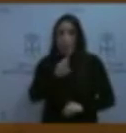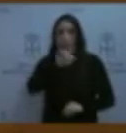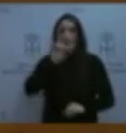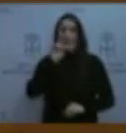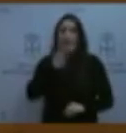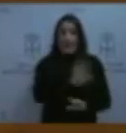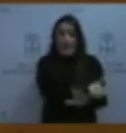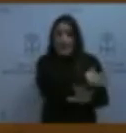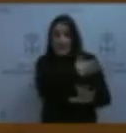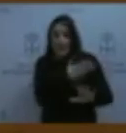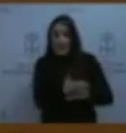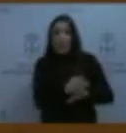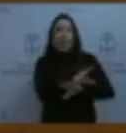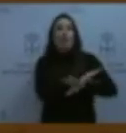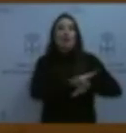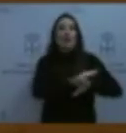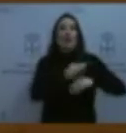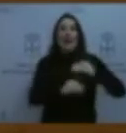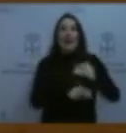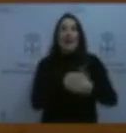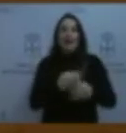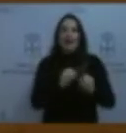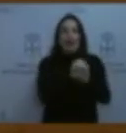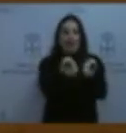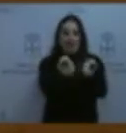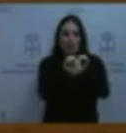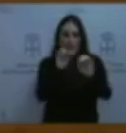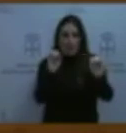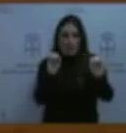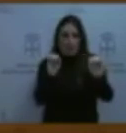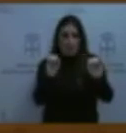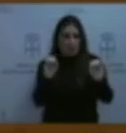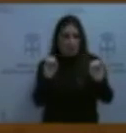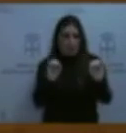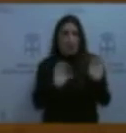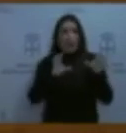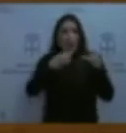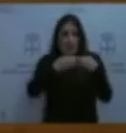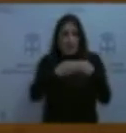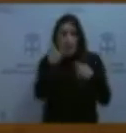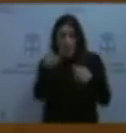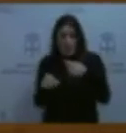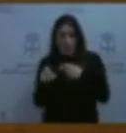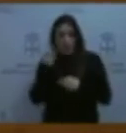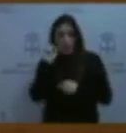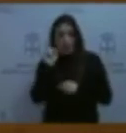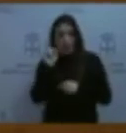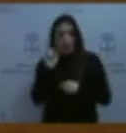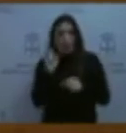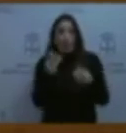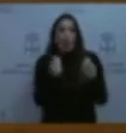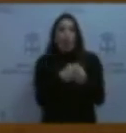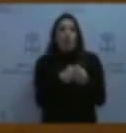ahora lo que ha hecho la Consejería es absolutamente nada. Hubo una reunión de esta persona, la Consejería, con la anterior Consejera de